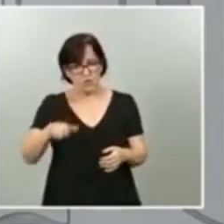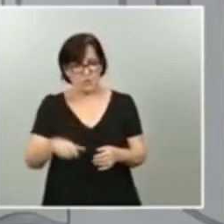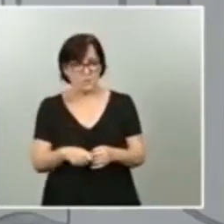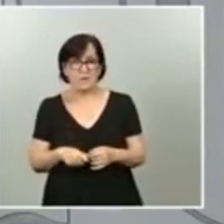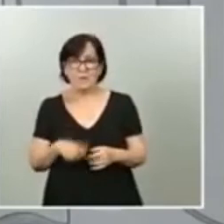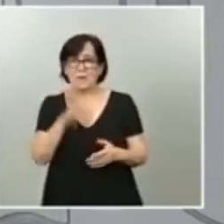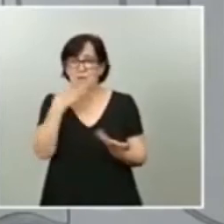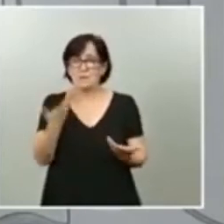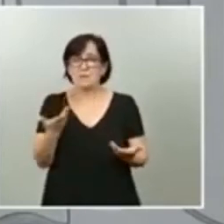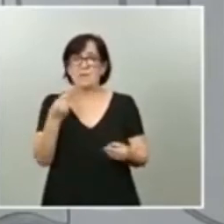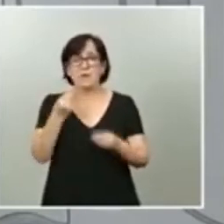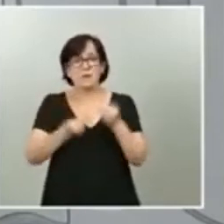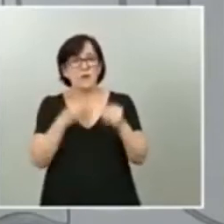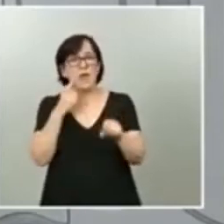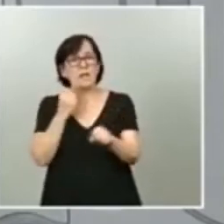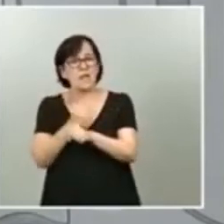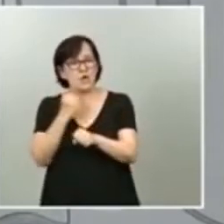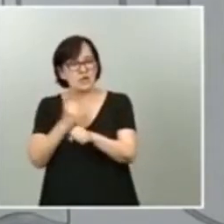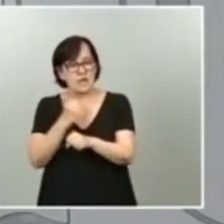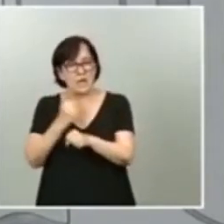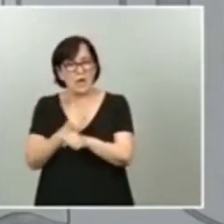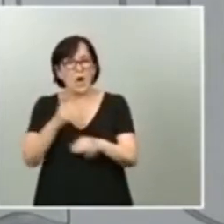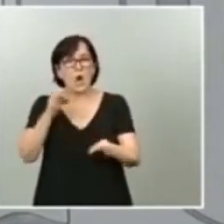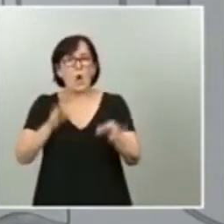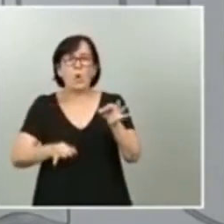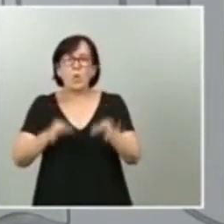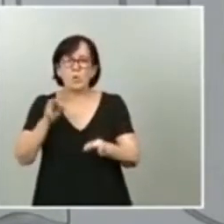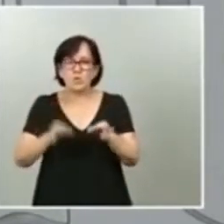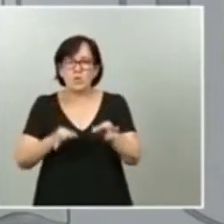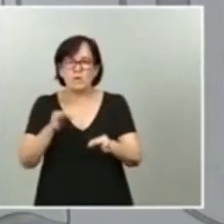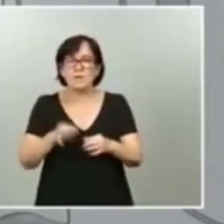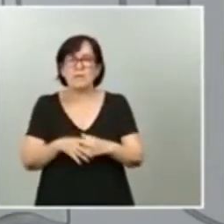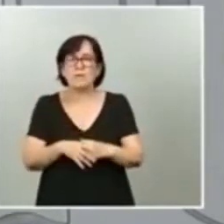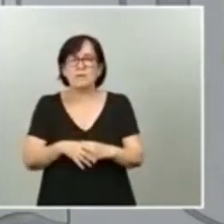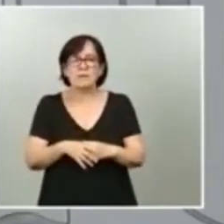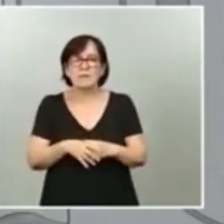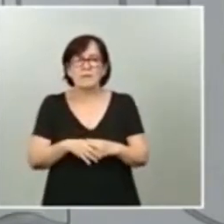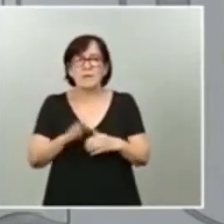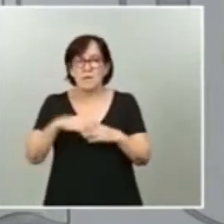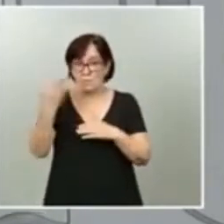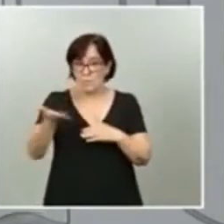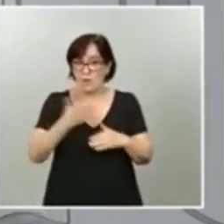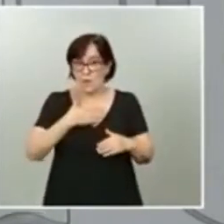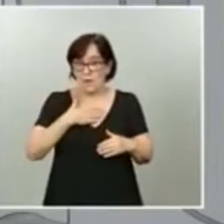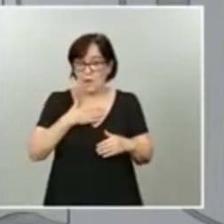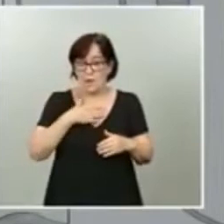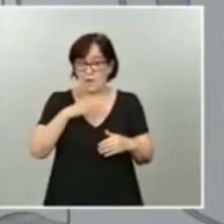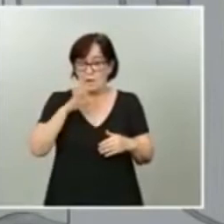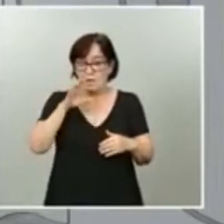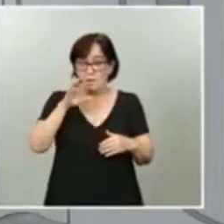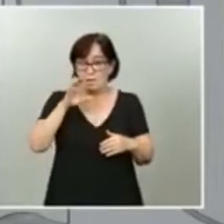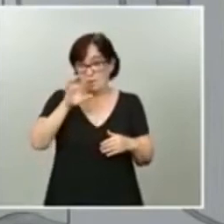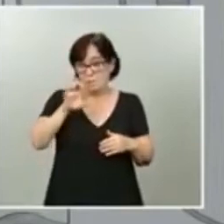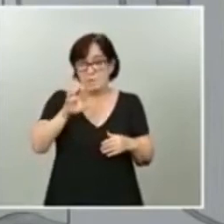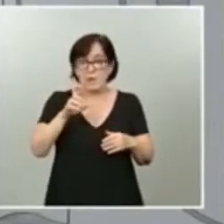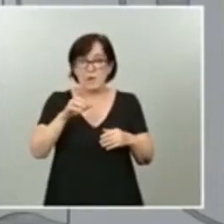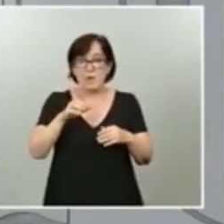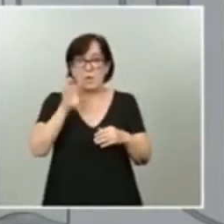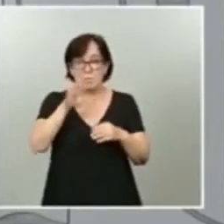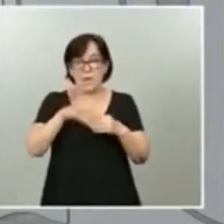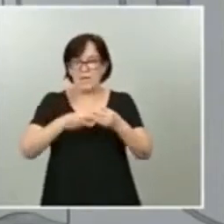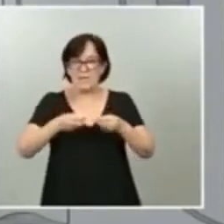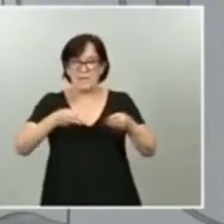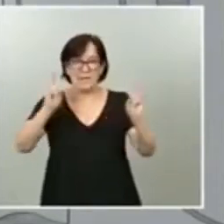actuación y los trabajos de la justicia, en este caso fuera de nuestro país, en un país democrático, evidentemente, la justicia